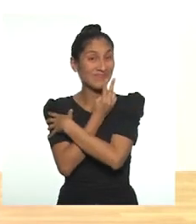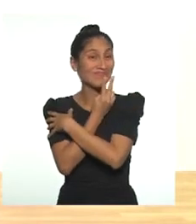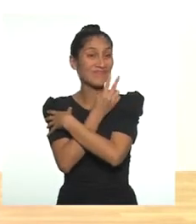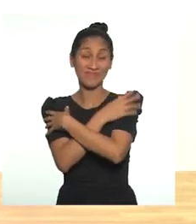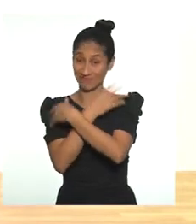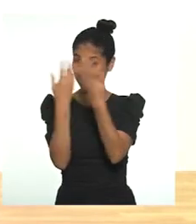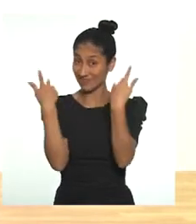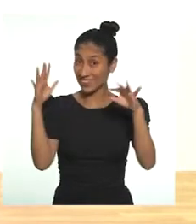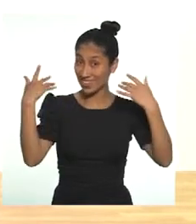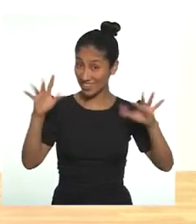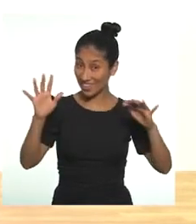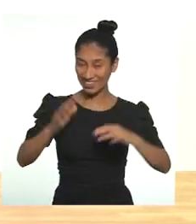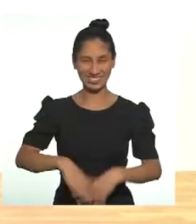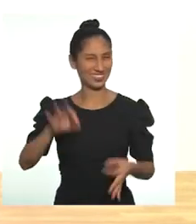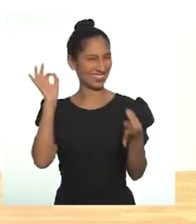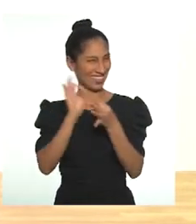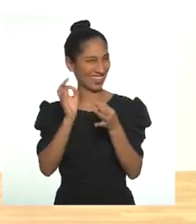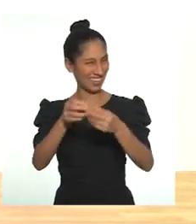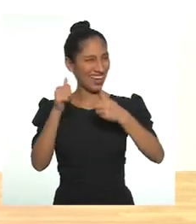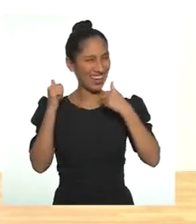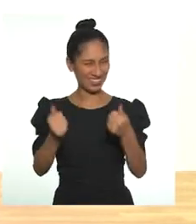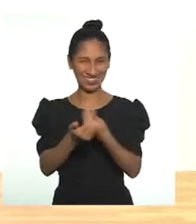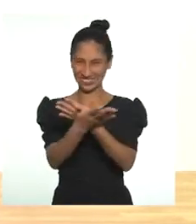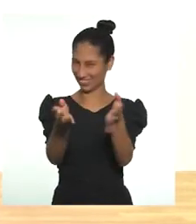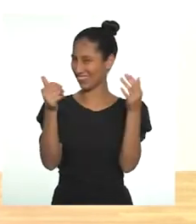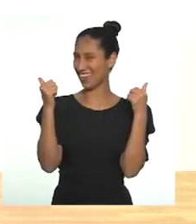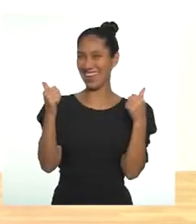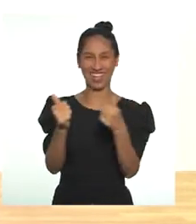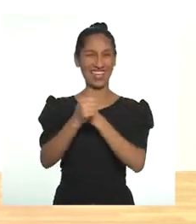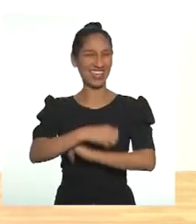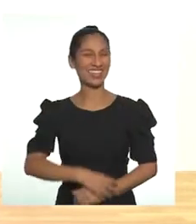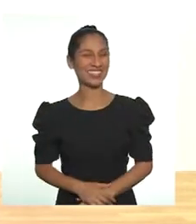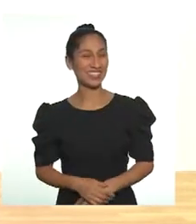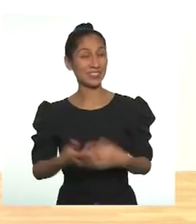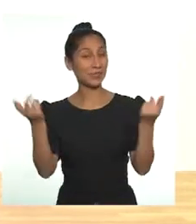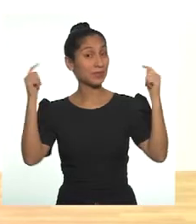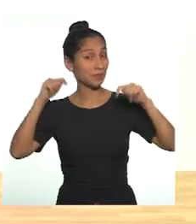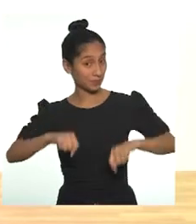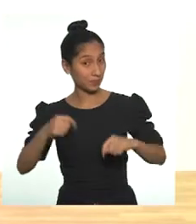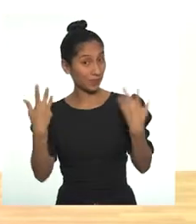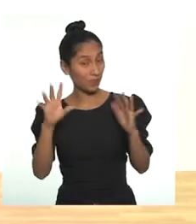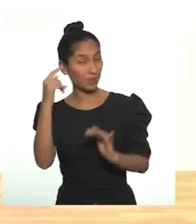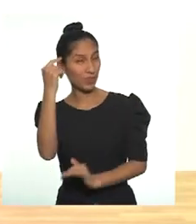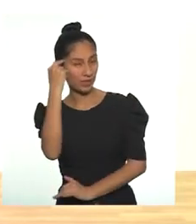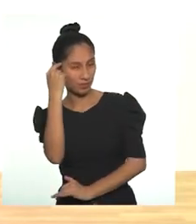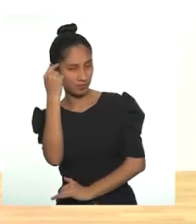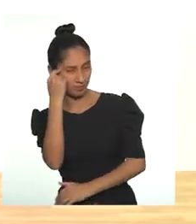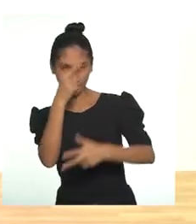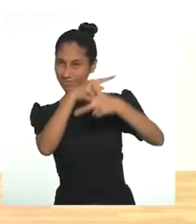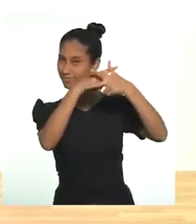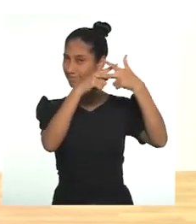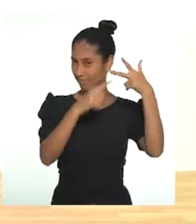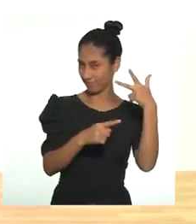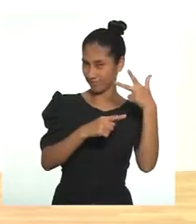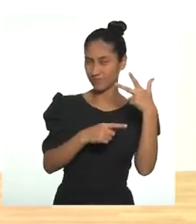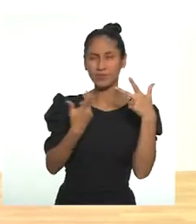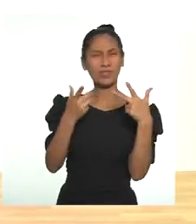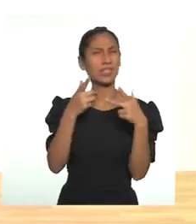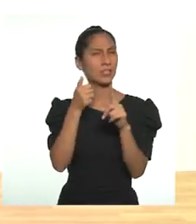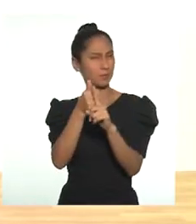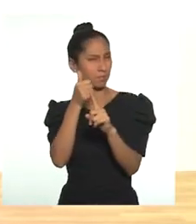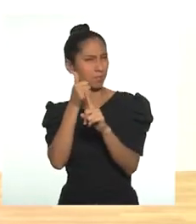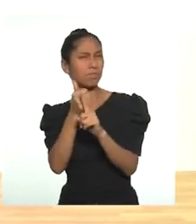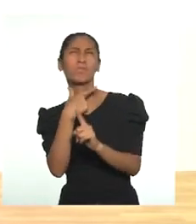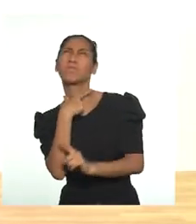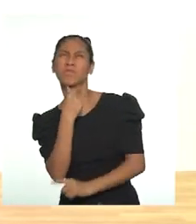¿Lo tenemos? Exacto, muy bien, ustedes son muy buenos. Ahora vamos a pensar en tres cosas que nos gusten de